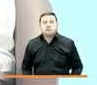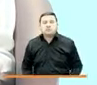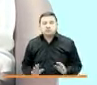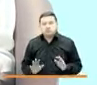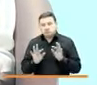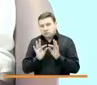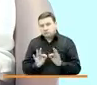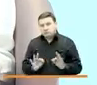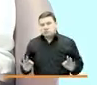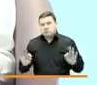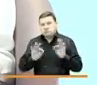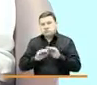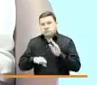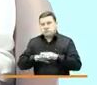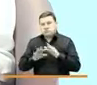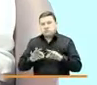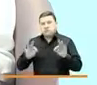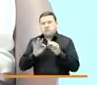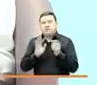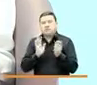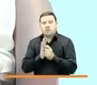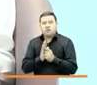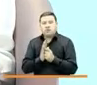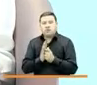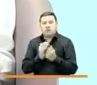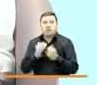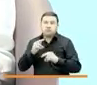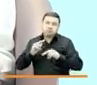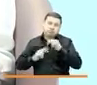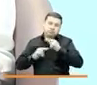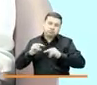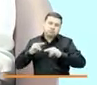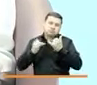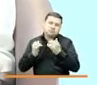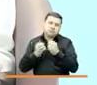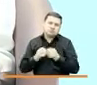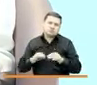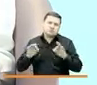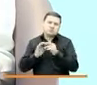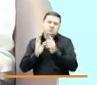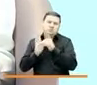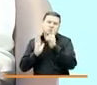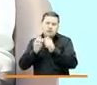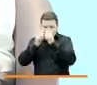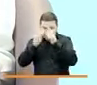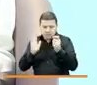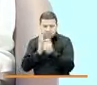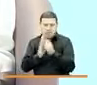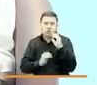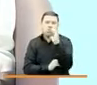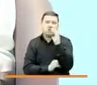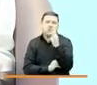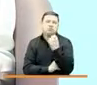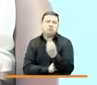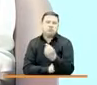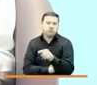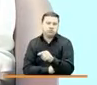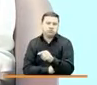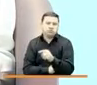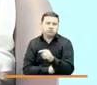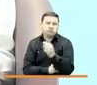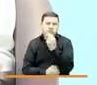Importante señalar que esa obra es la obra magna que le deja al Estado colombiano en su